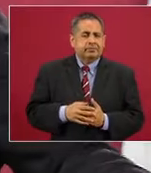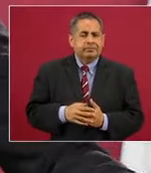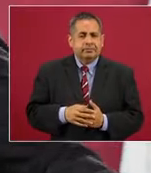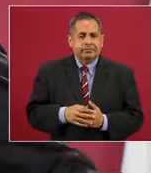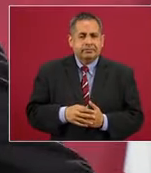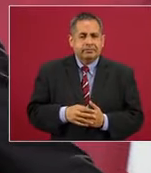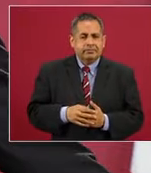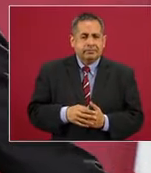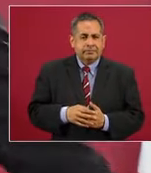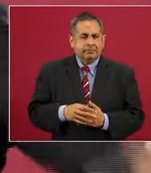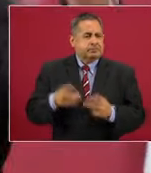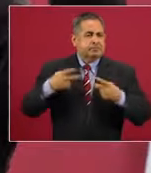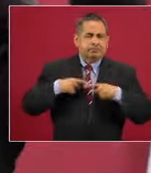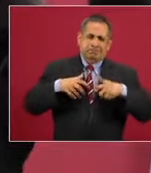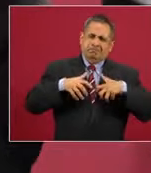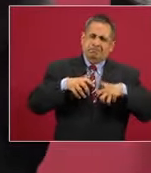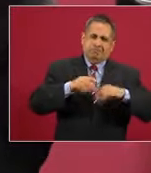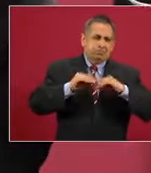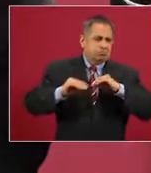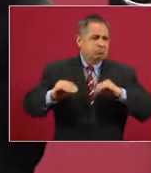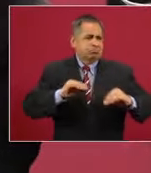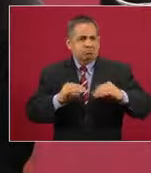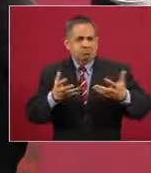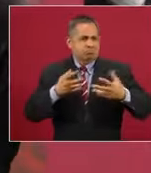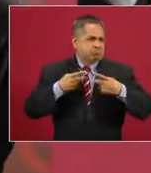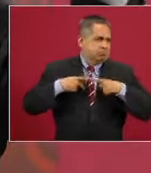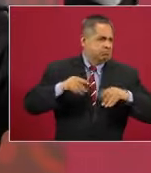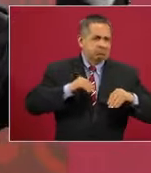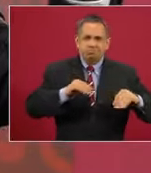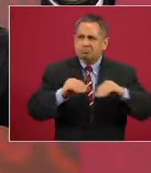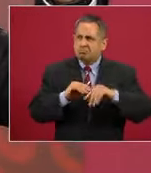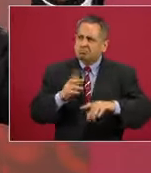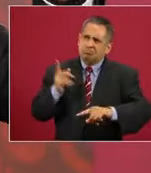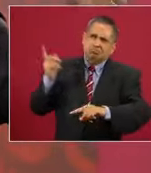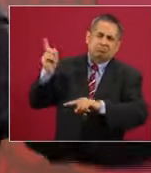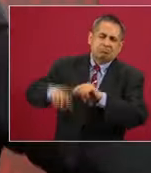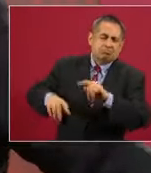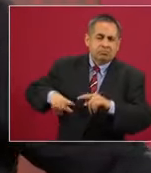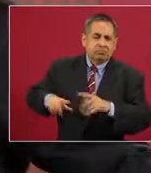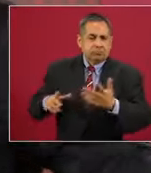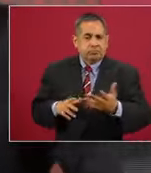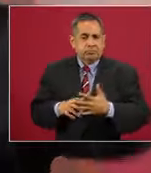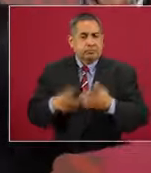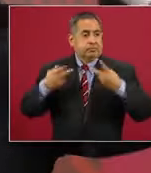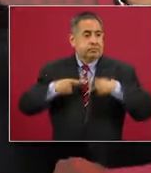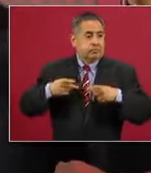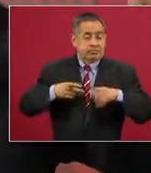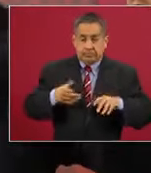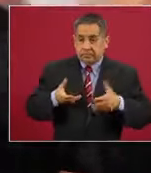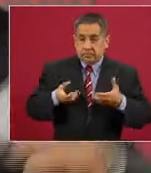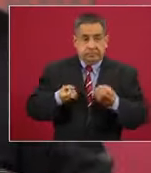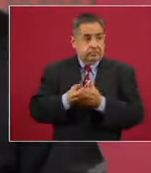con las grandes movilizaciones, sale el pueblo a la calle,